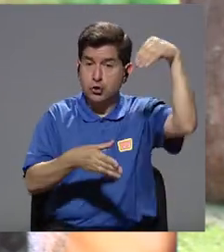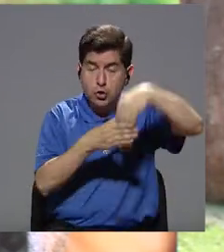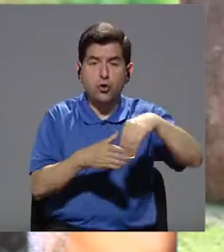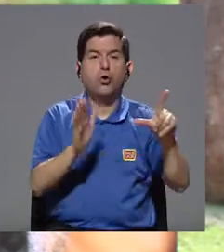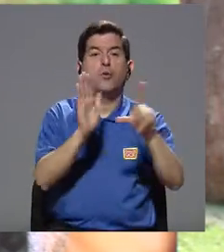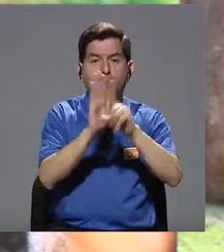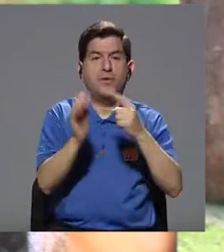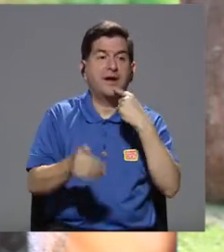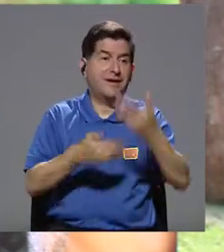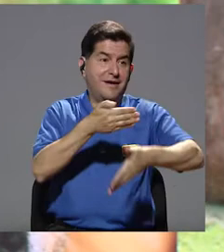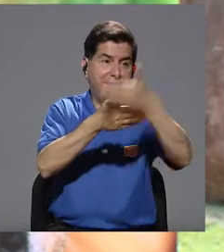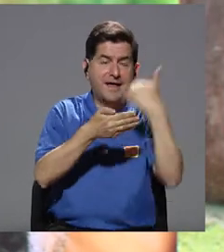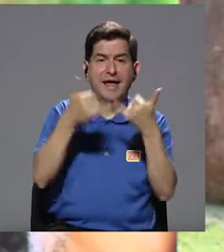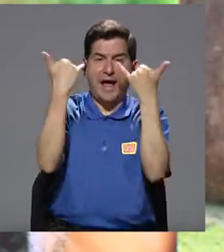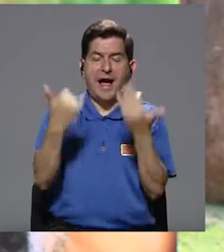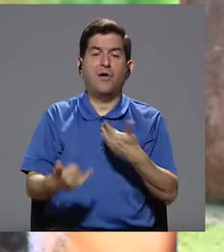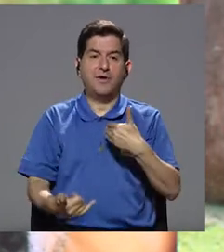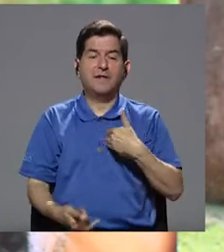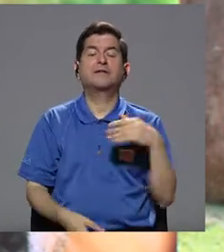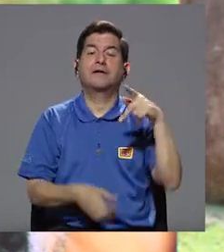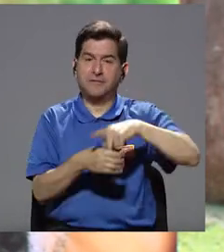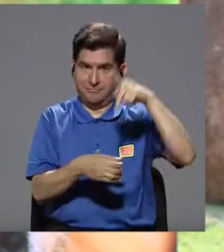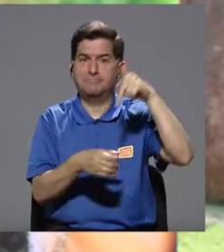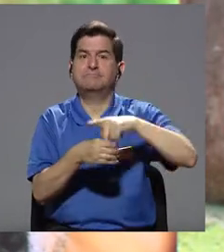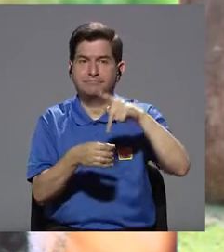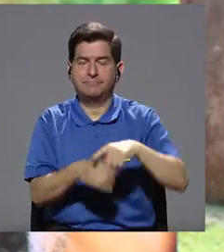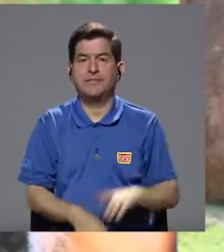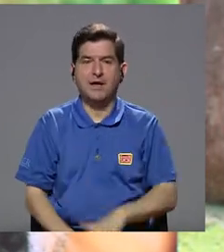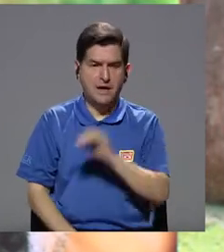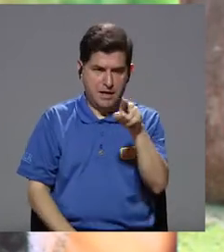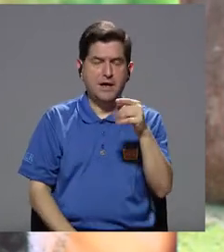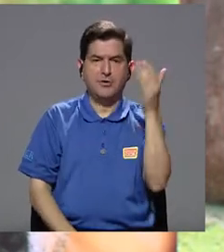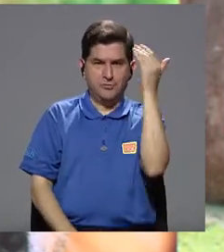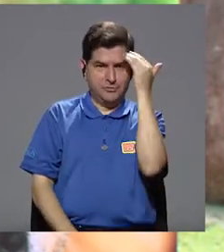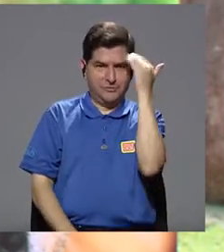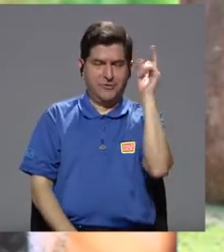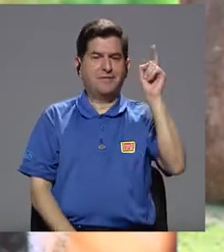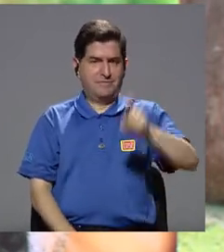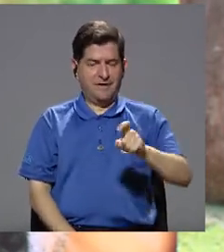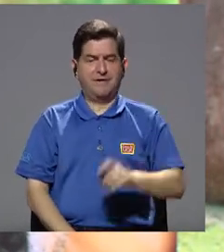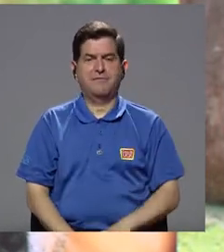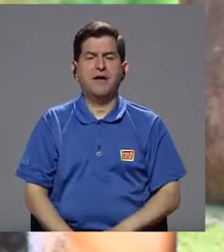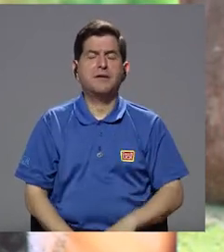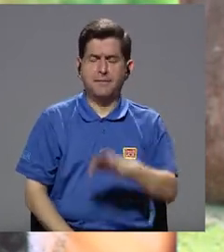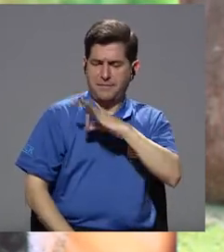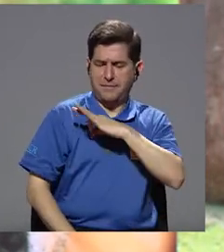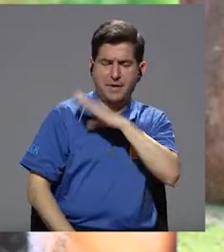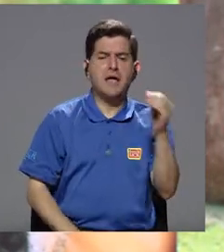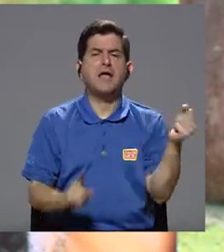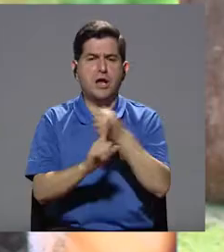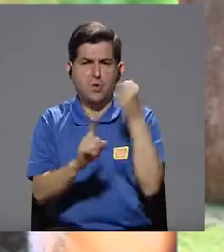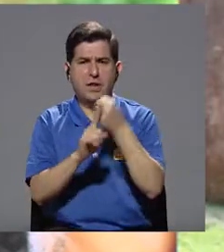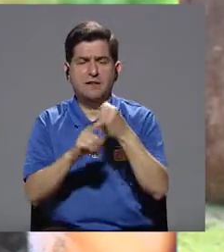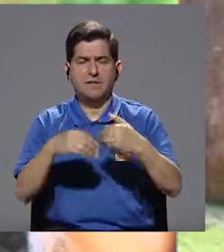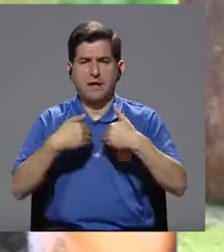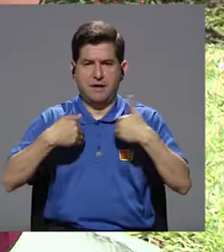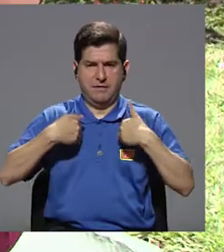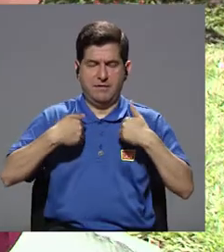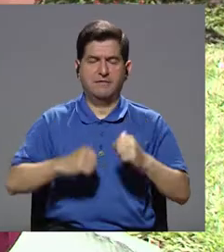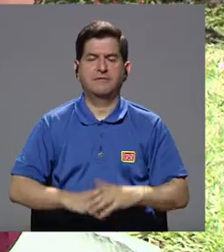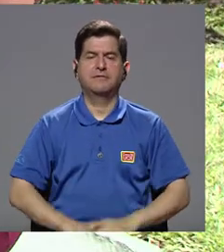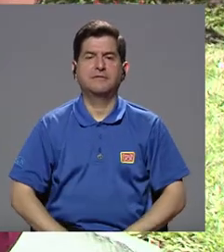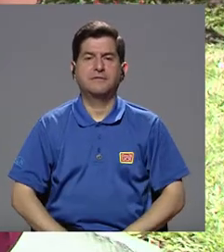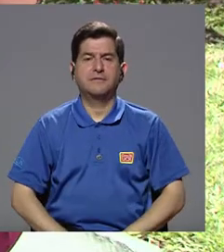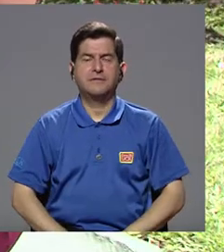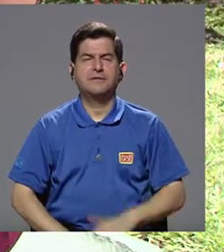por esta ley de la que hablábamos, que ellos ahora tienen que involucrarse y por supuesto tienen que tener con los conocimientos sobre bienestar y crueldad en animales. De